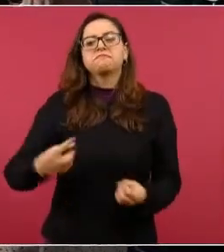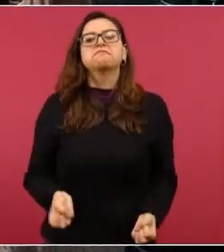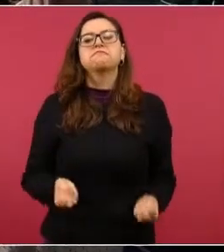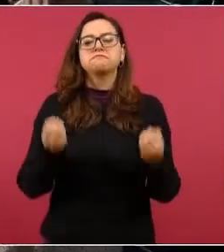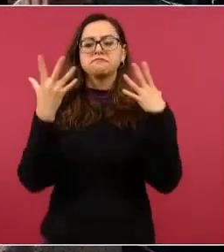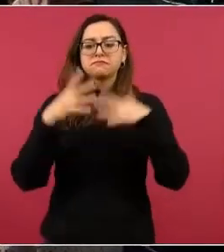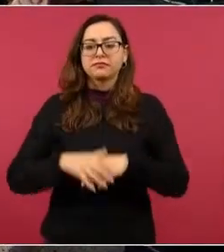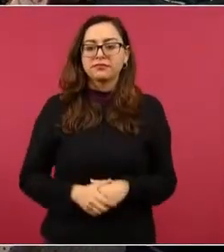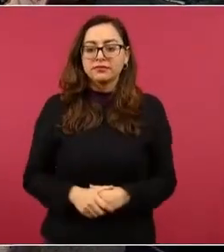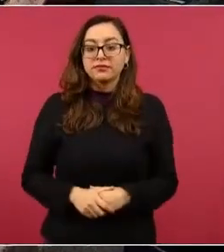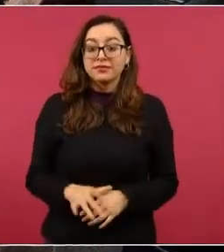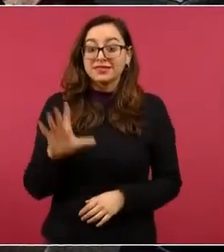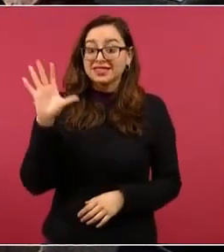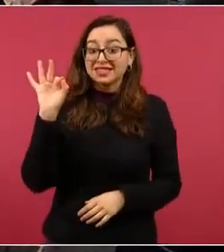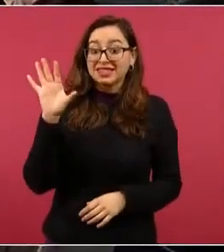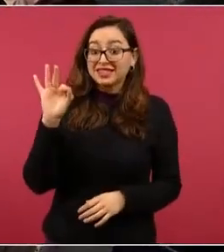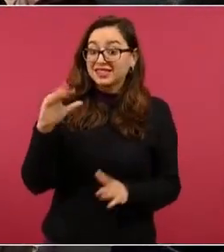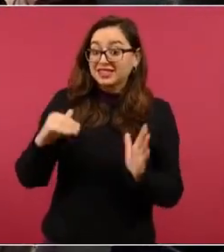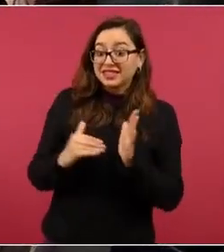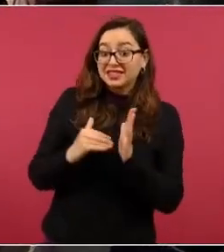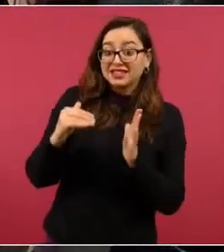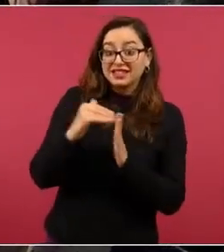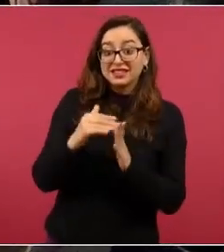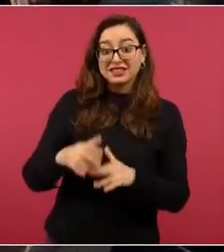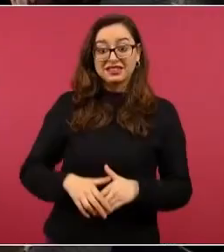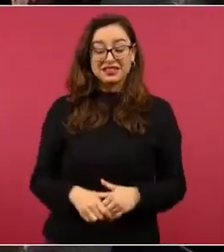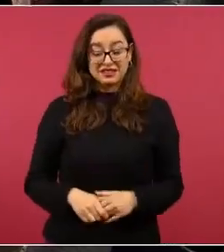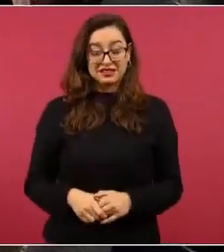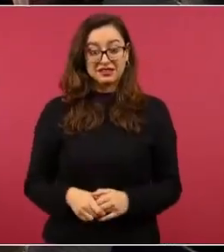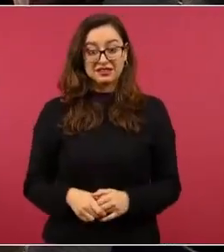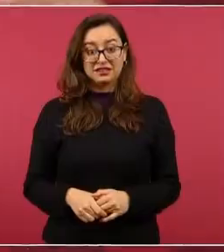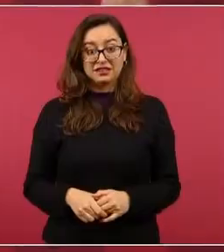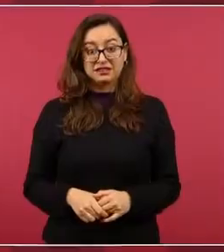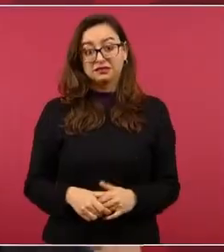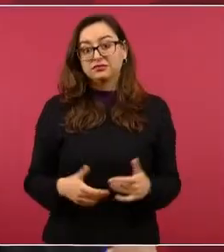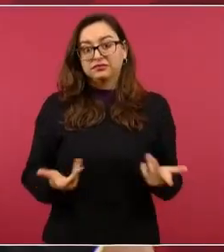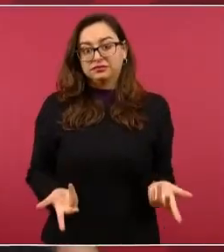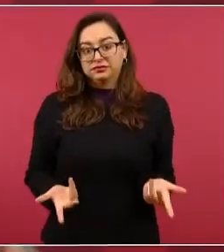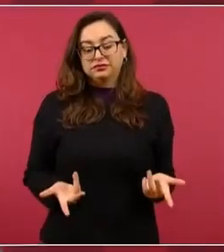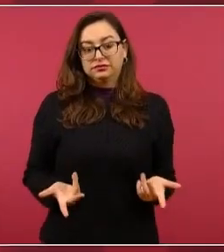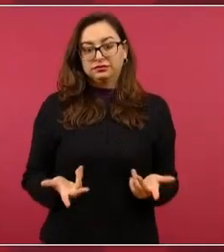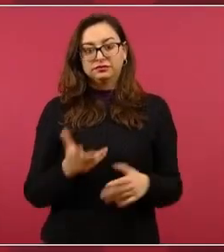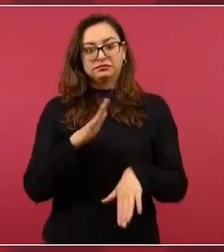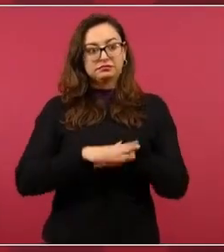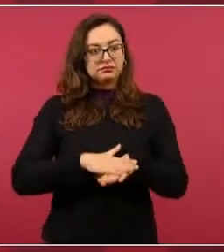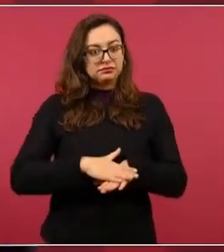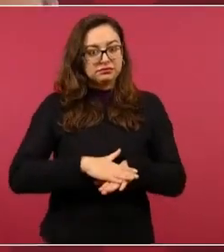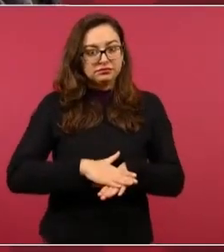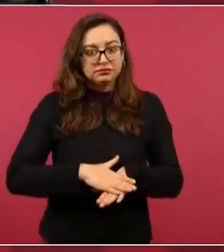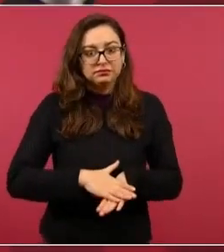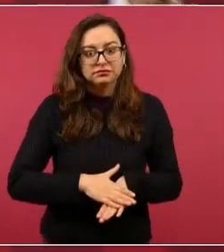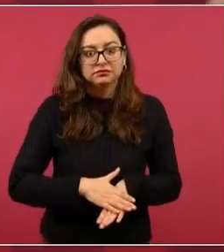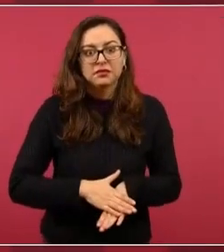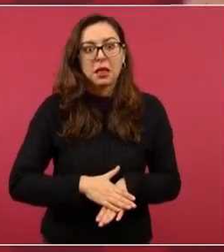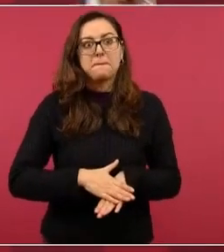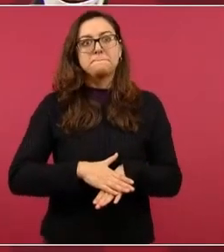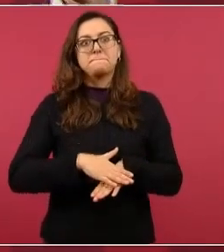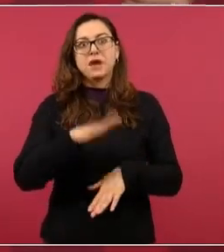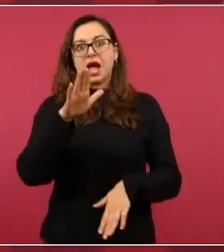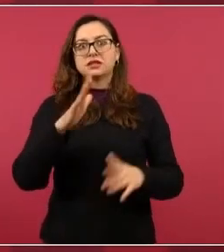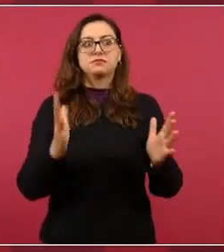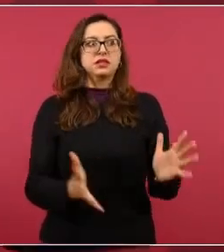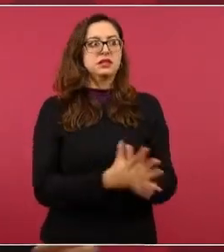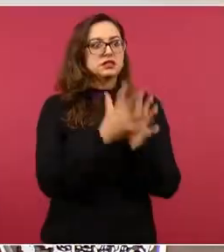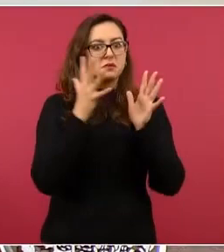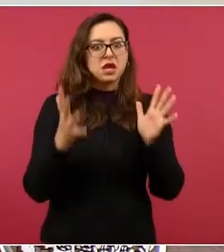y cada vez tienen más presencia en la vida interna de